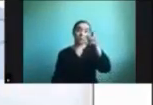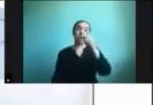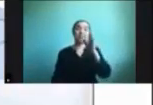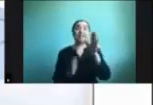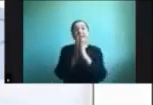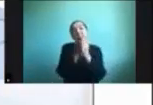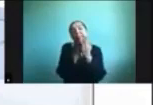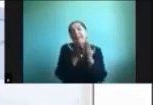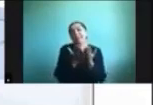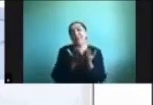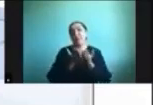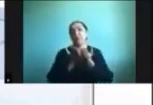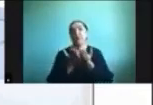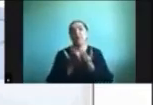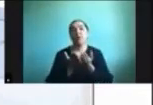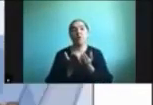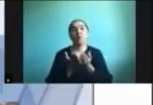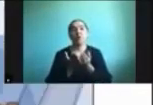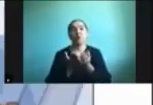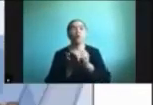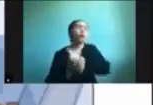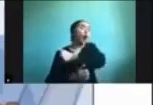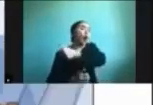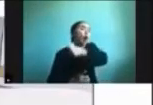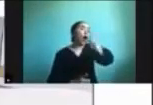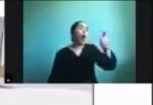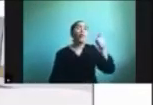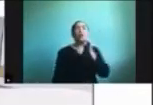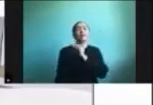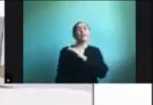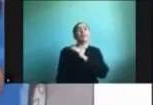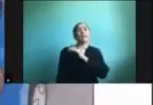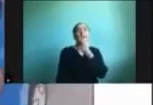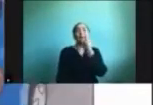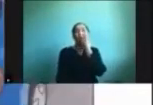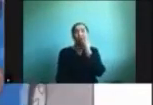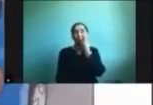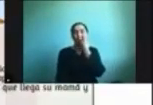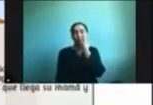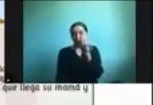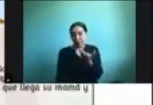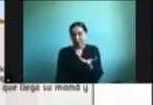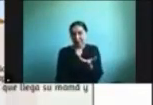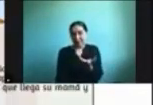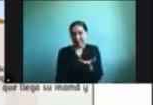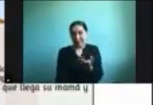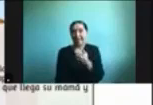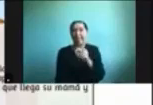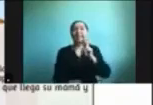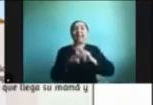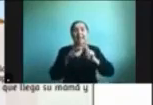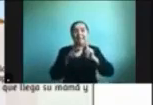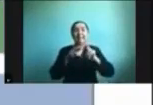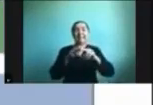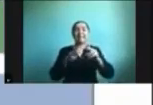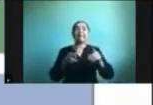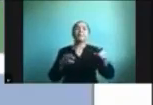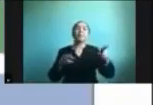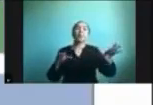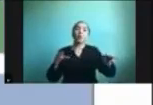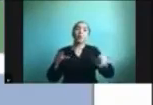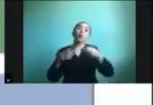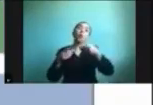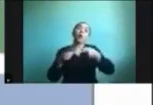creo que no hay nadie que no lo conozca y también hicimos la versión inclusiva también está dividido por